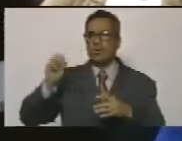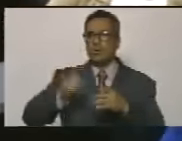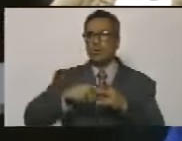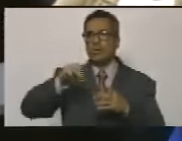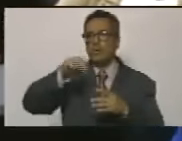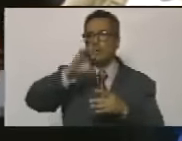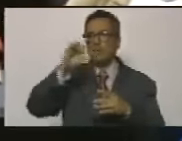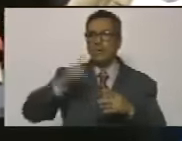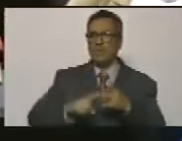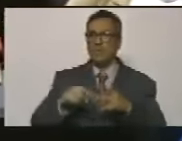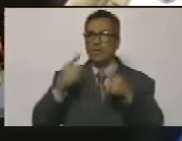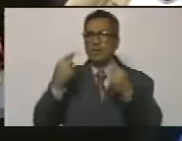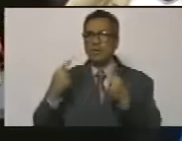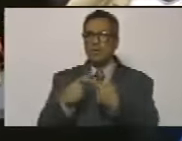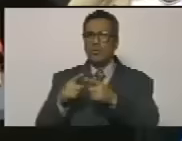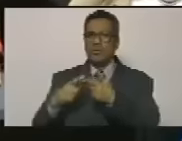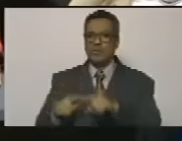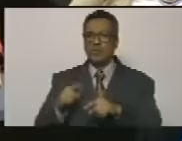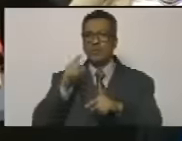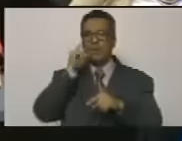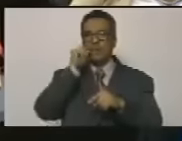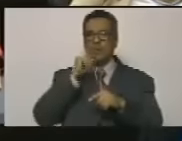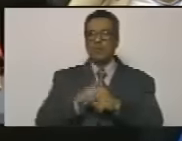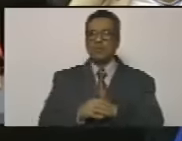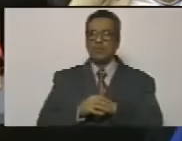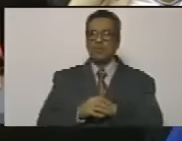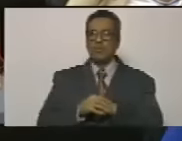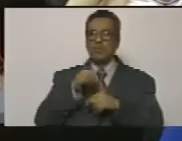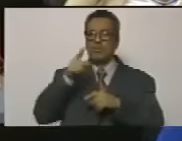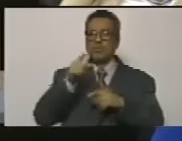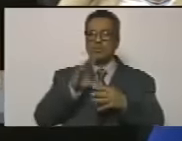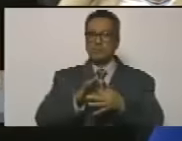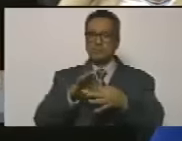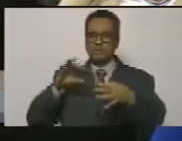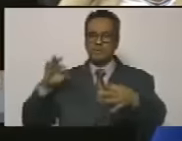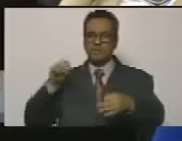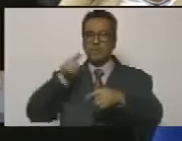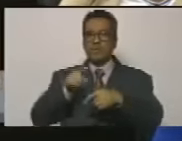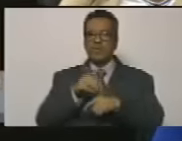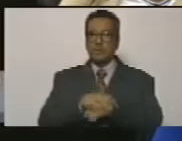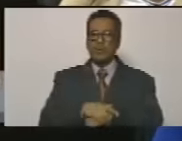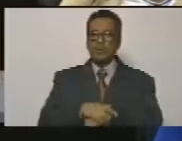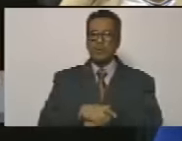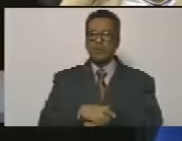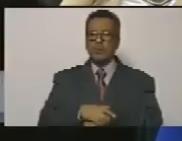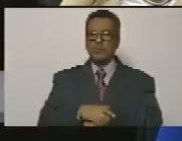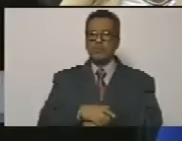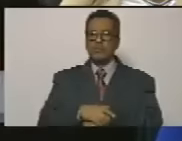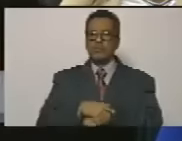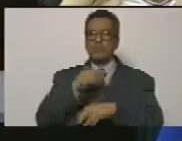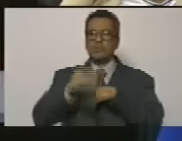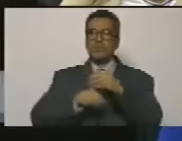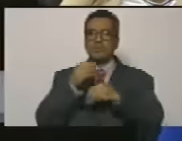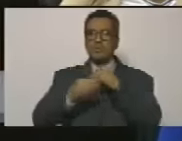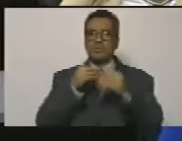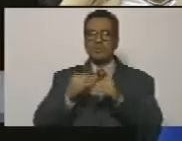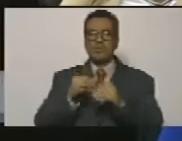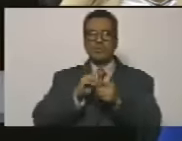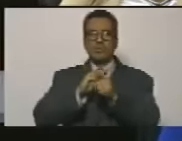Mesa Espinosa y muchos otros y nos salimos de allí hicimos una